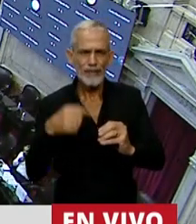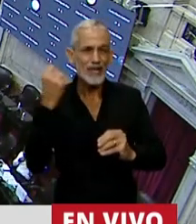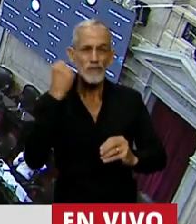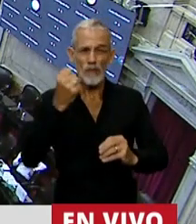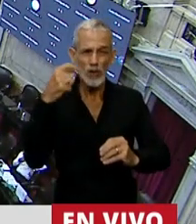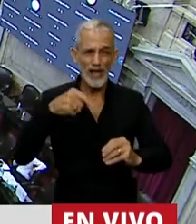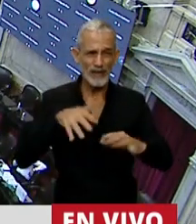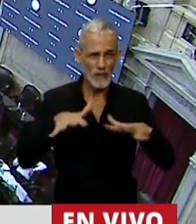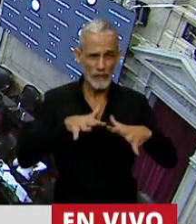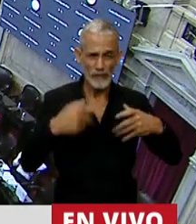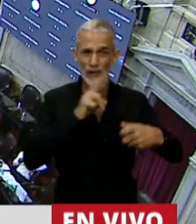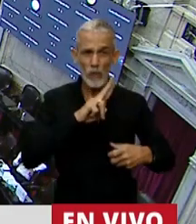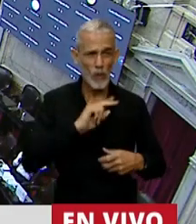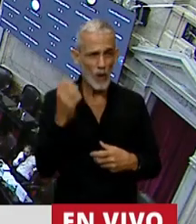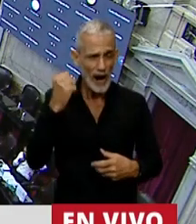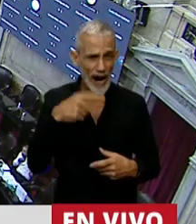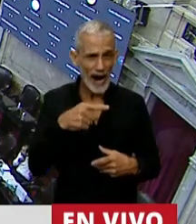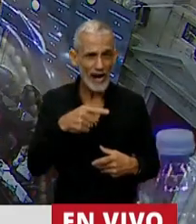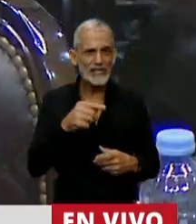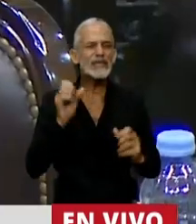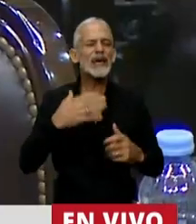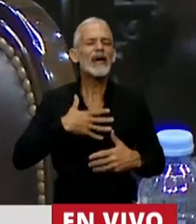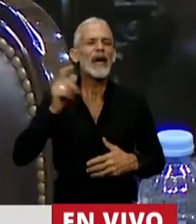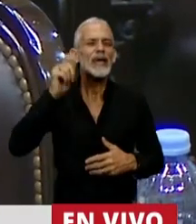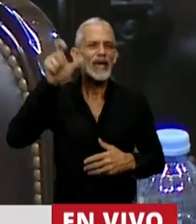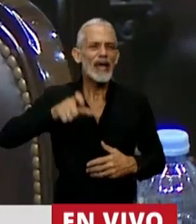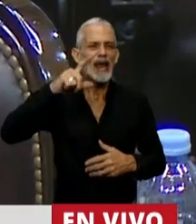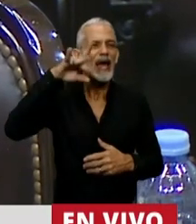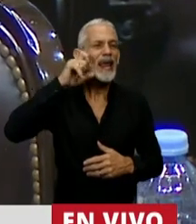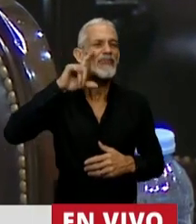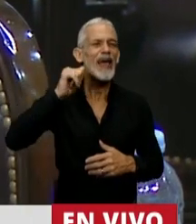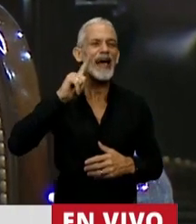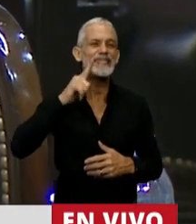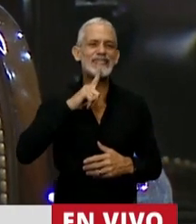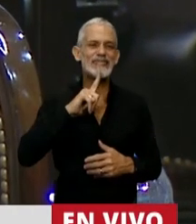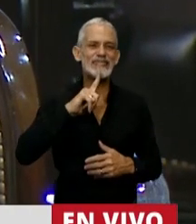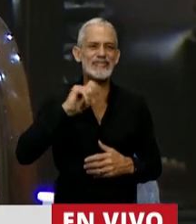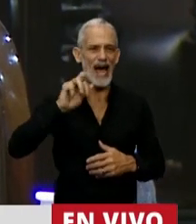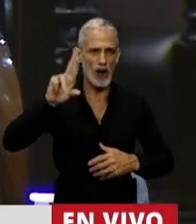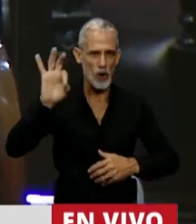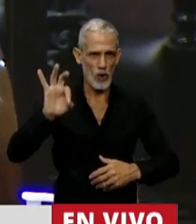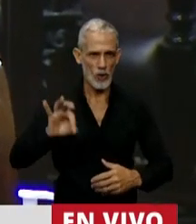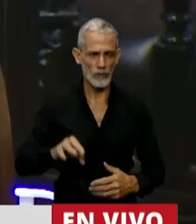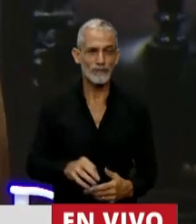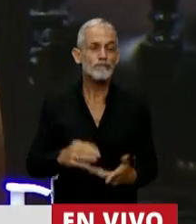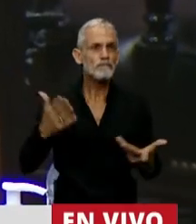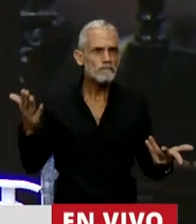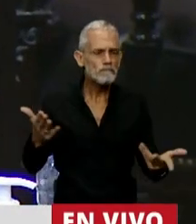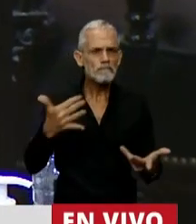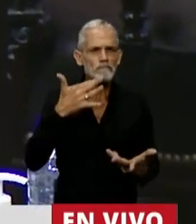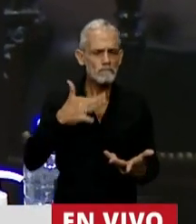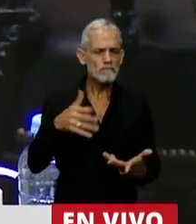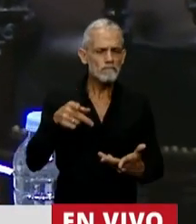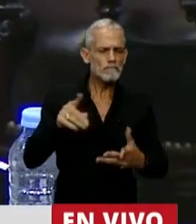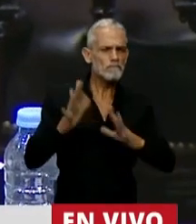este movimiento, entre ellas nuestra querida Cléria Iscaro. Para entender la magnitud de algunas